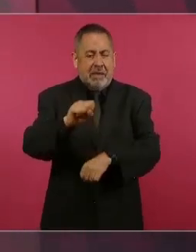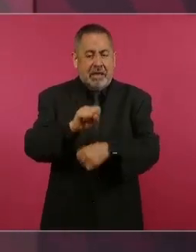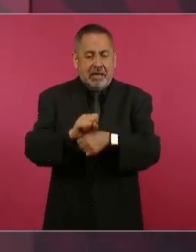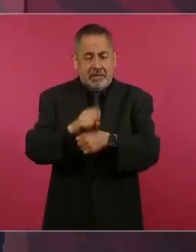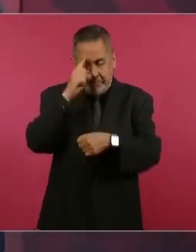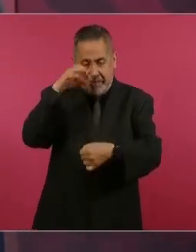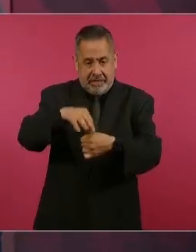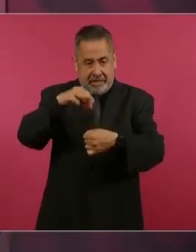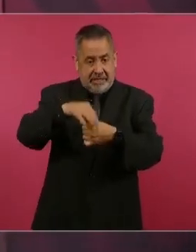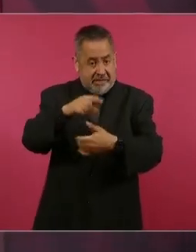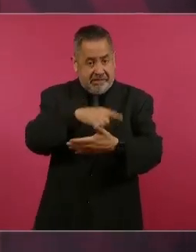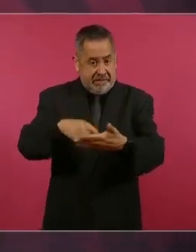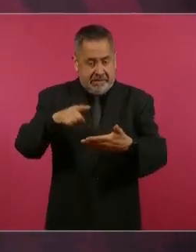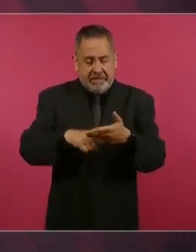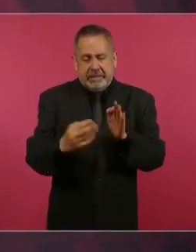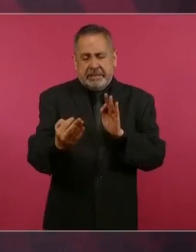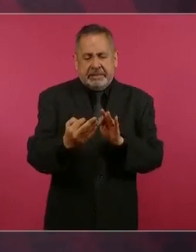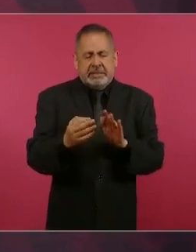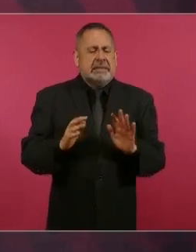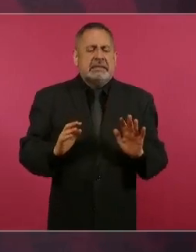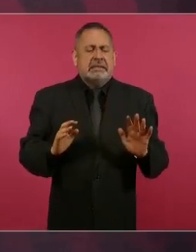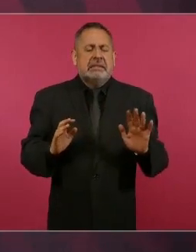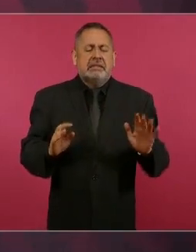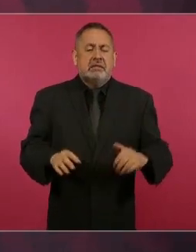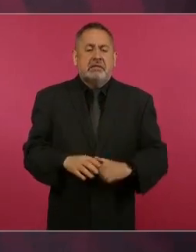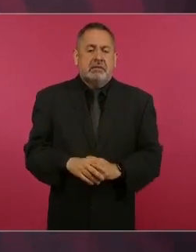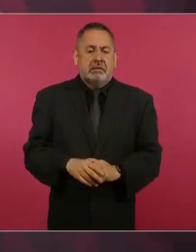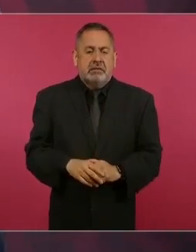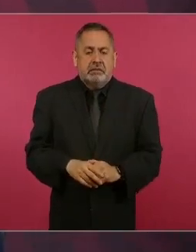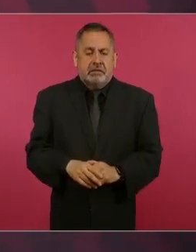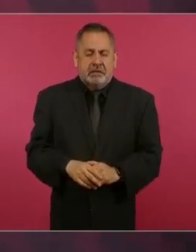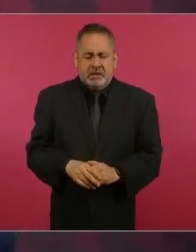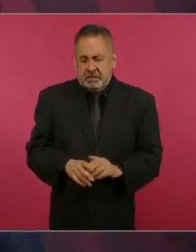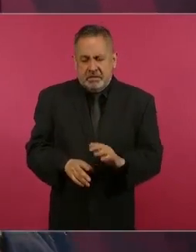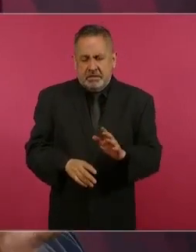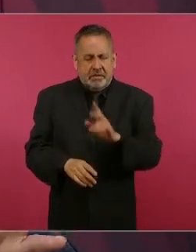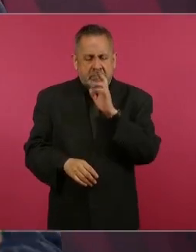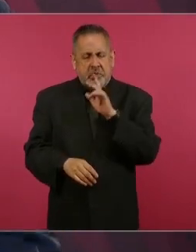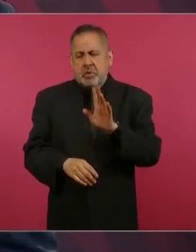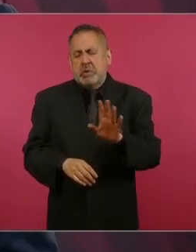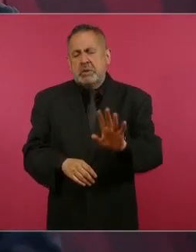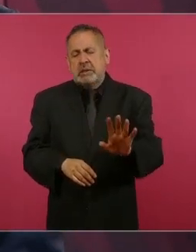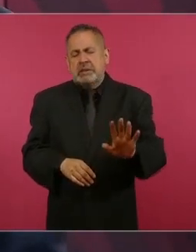pues es mejor